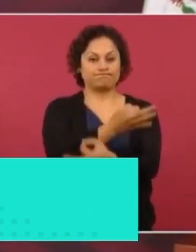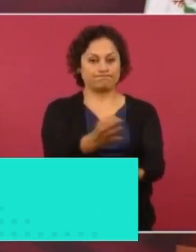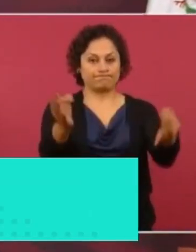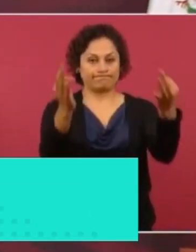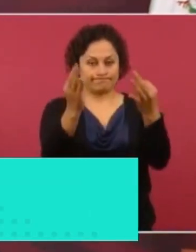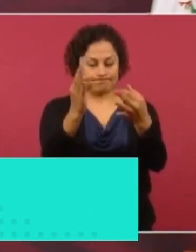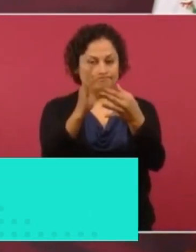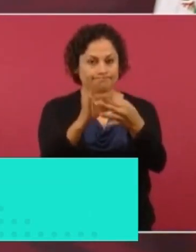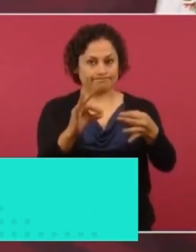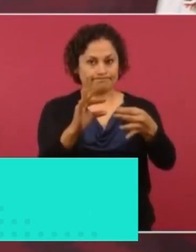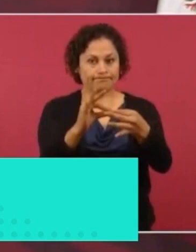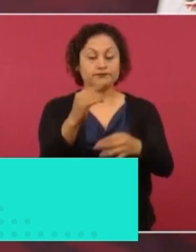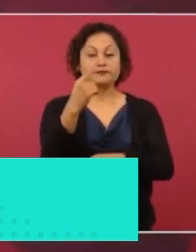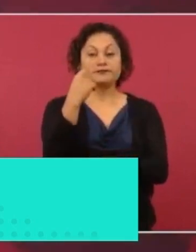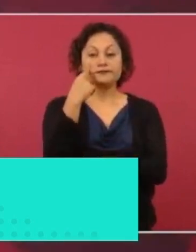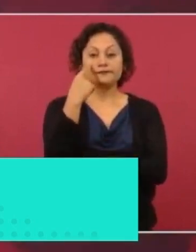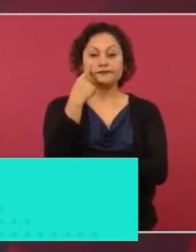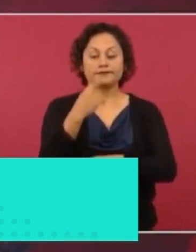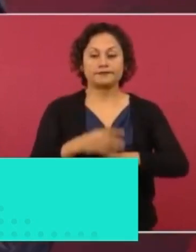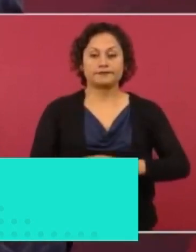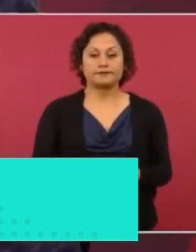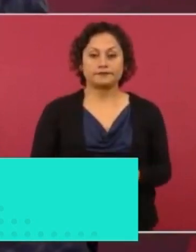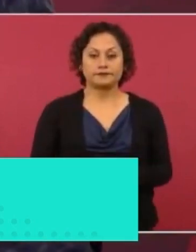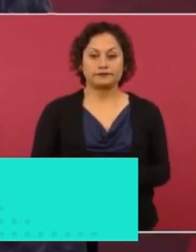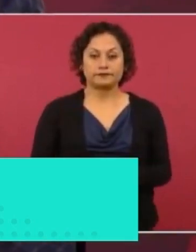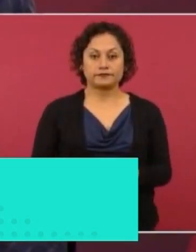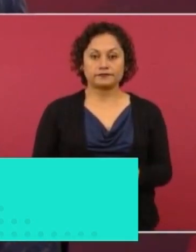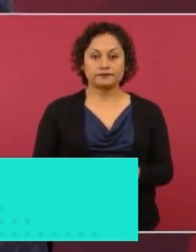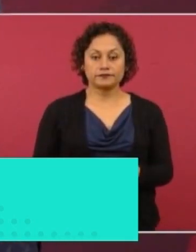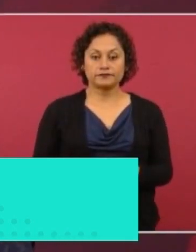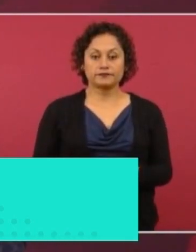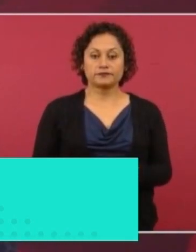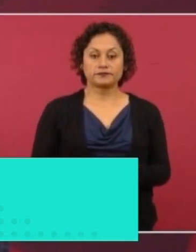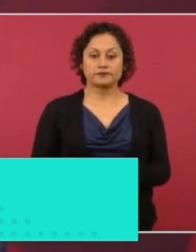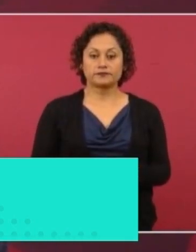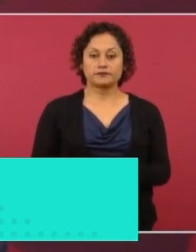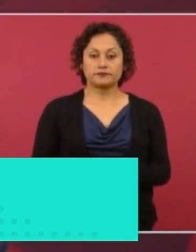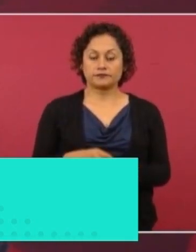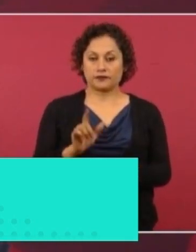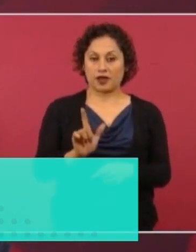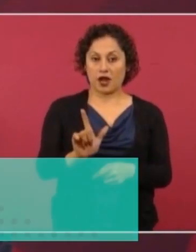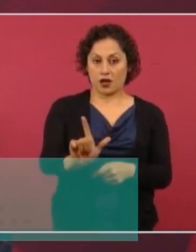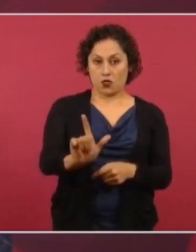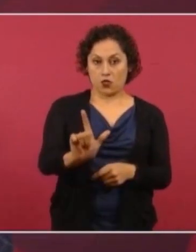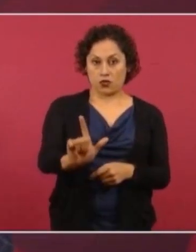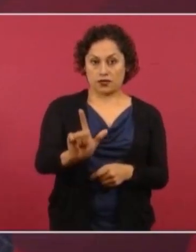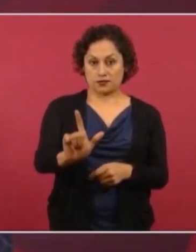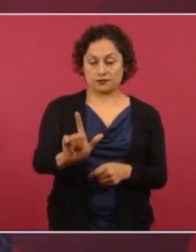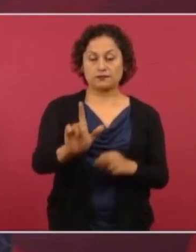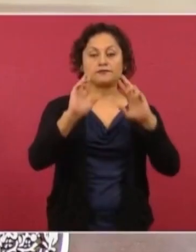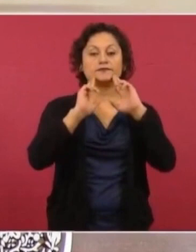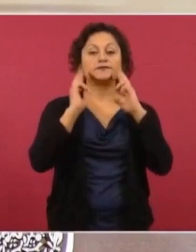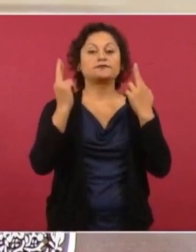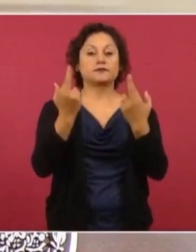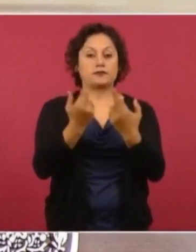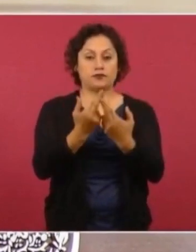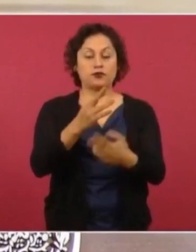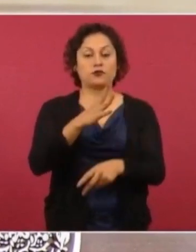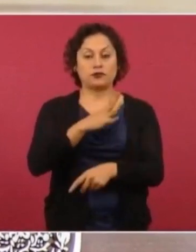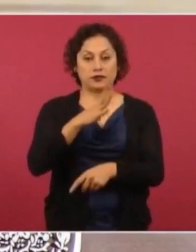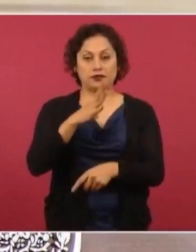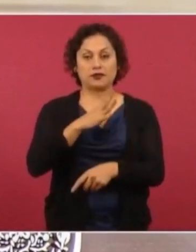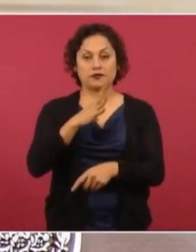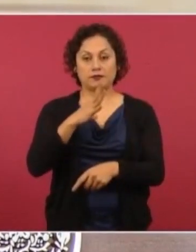El lunes se va a llevar a cabo una reunión en Washington